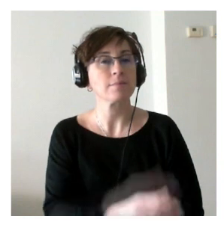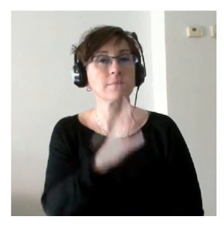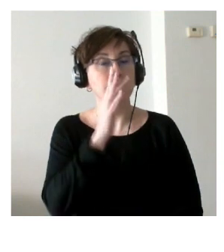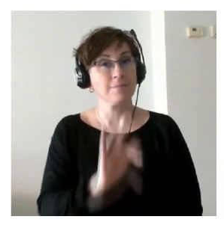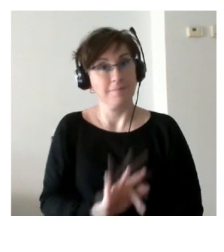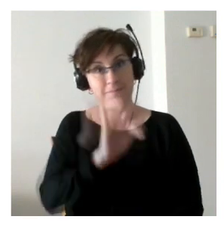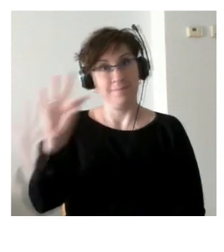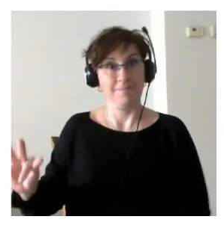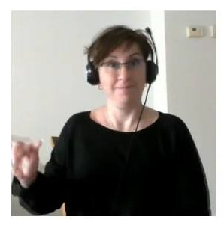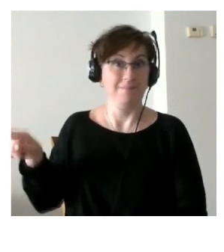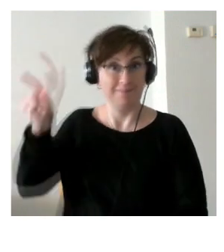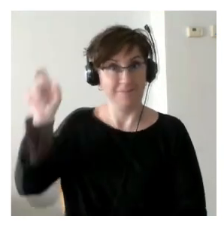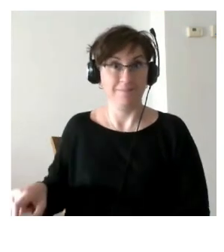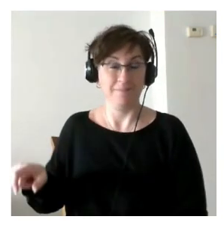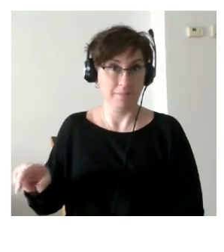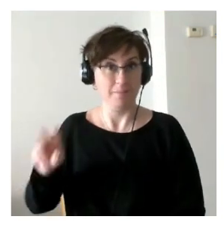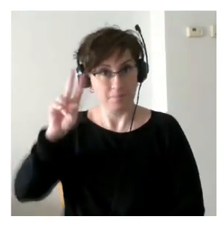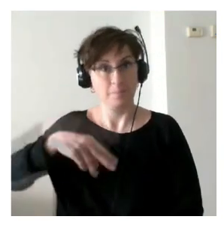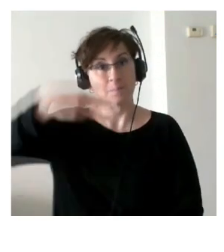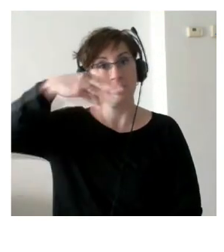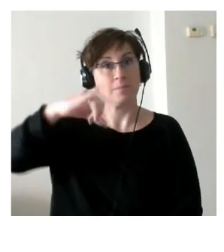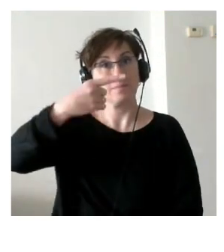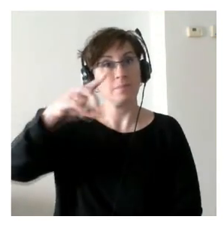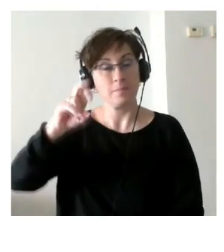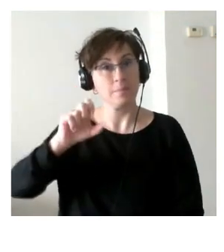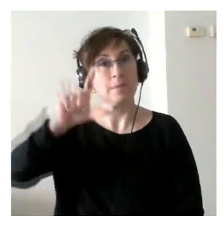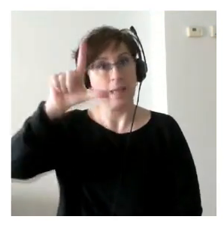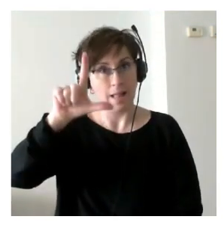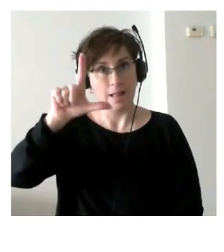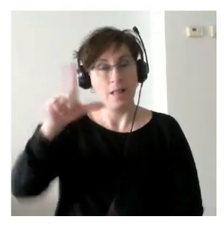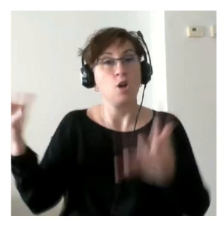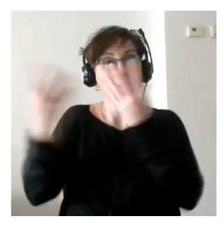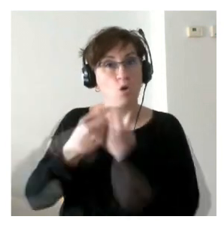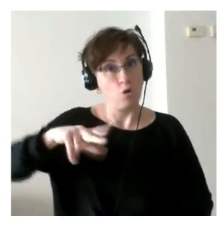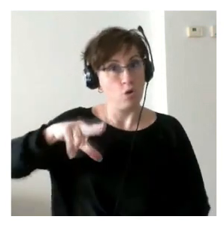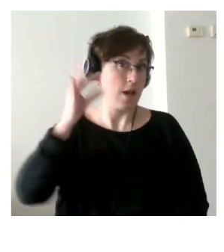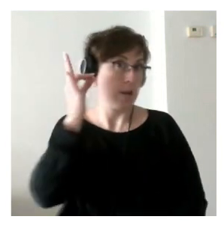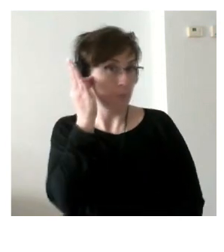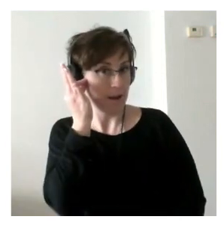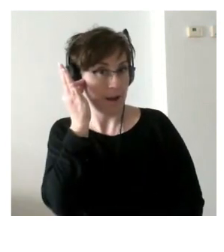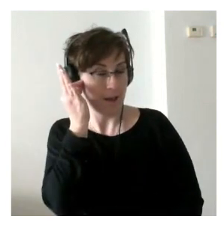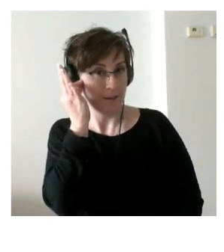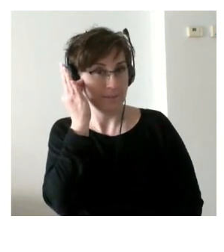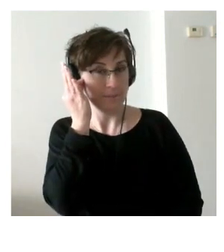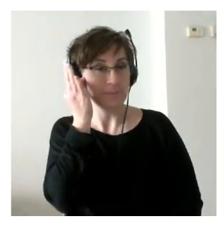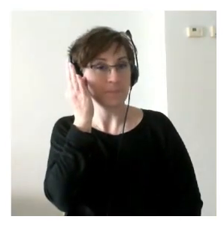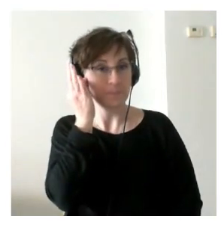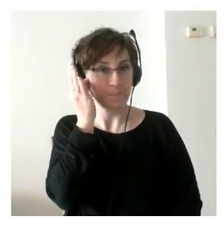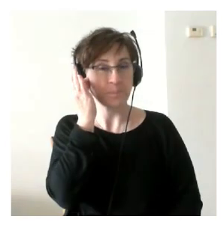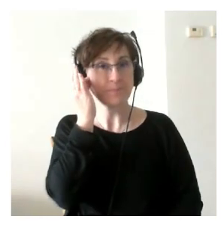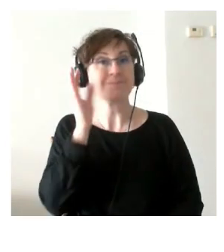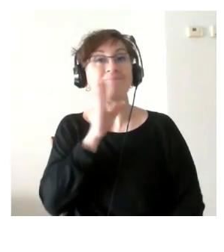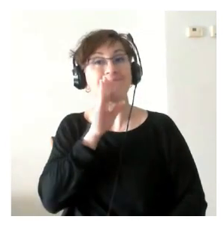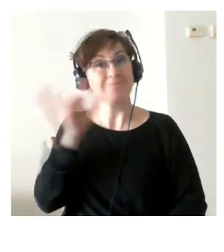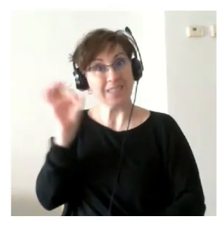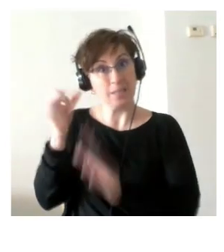que en este caso es Miguel Ángel bien acompañado de su hermana Charo que como decía como decía Silvia